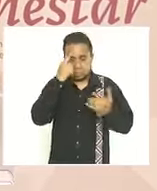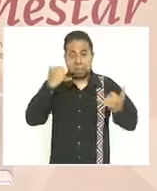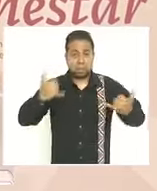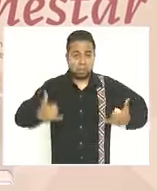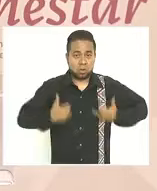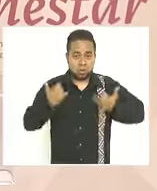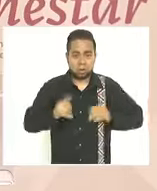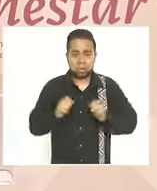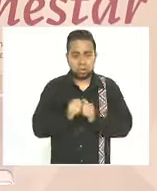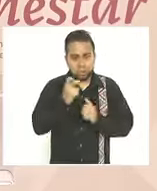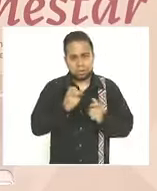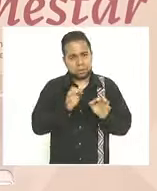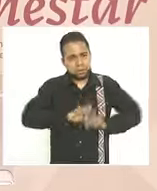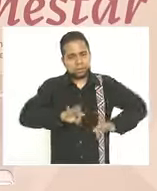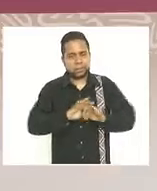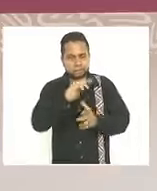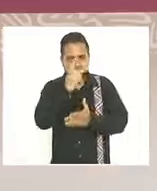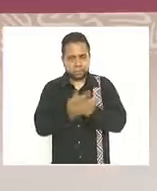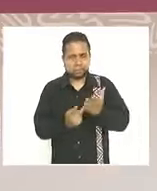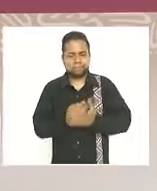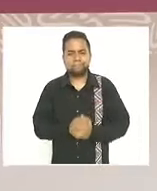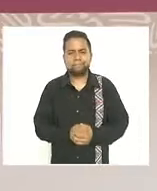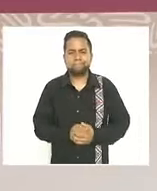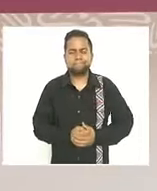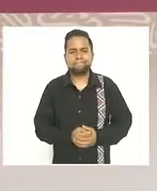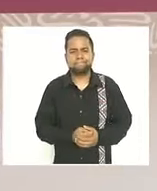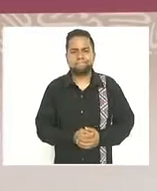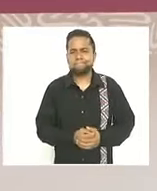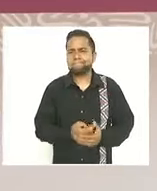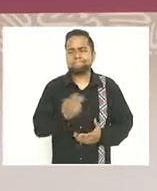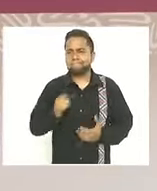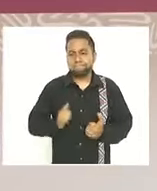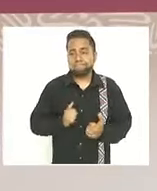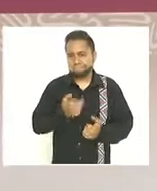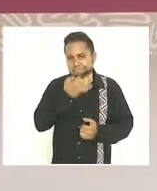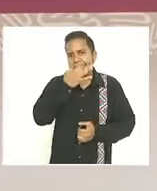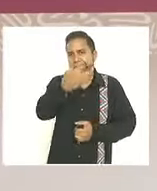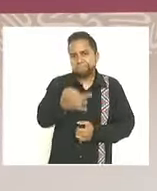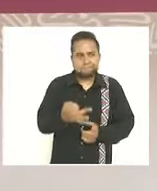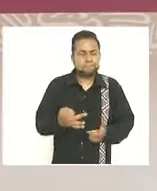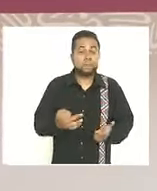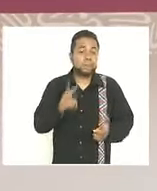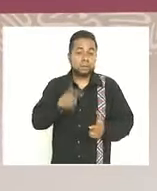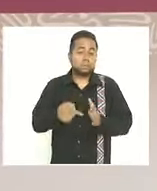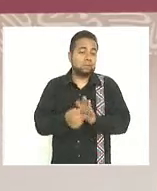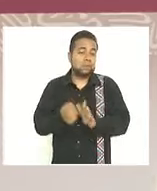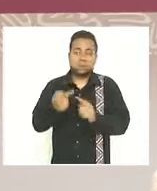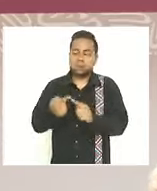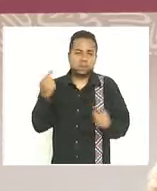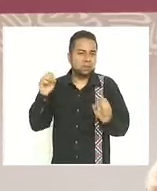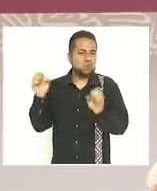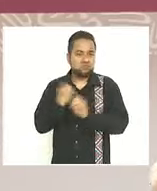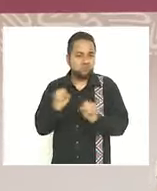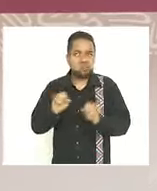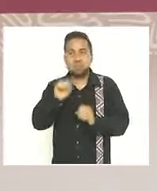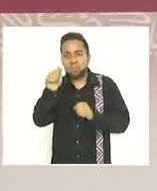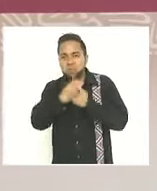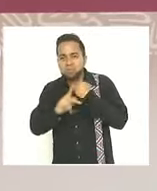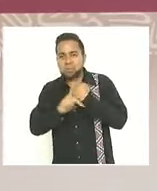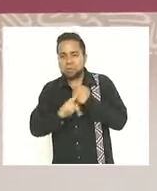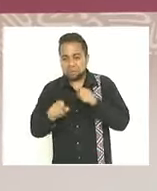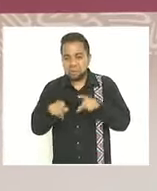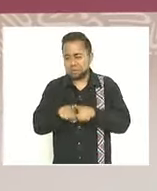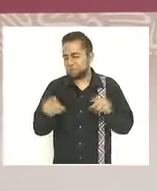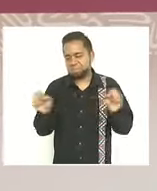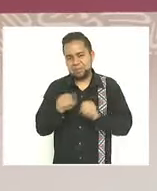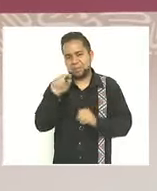a través de este importante programa el cual dicho sea de paso no tiene precedentes en ningún otro país ni tampoco en